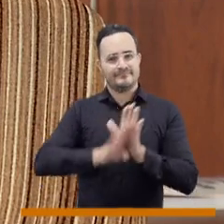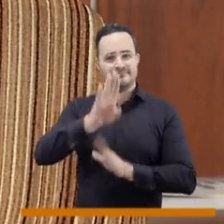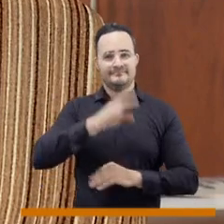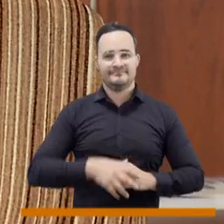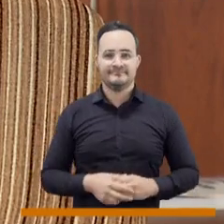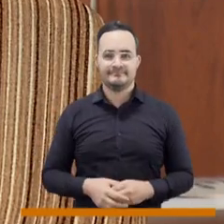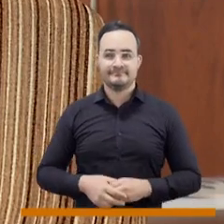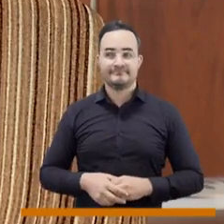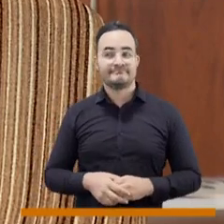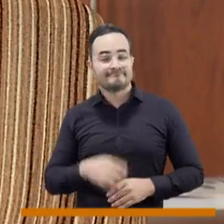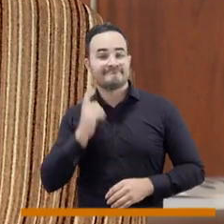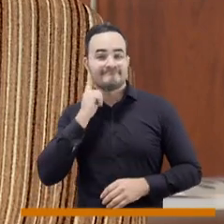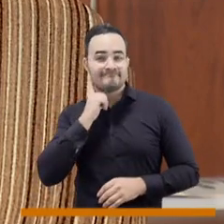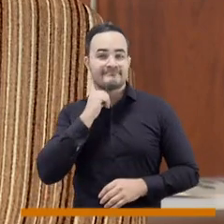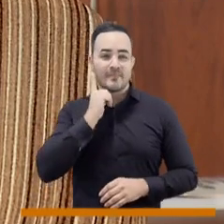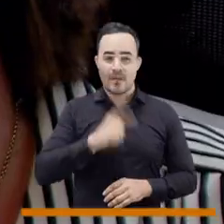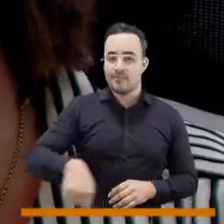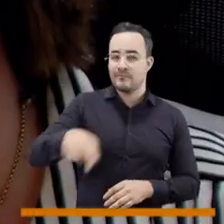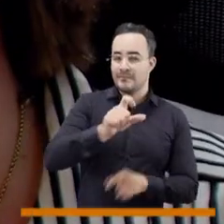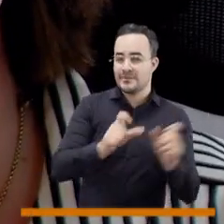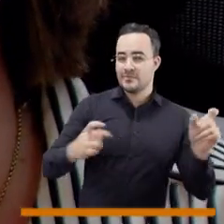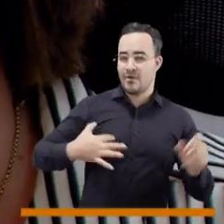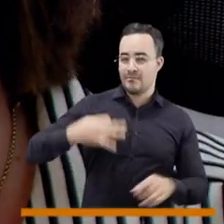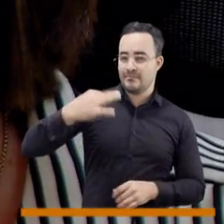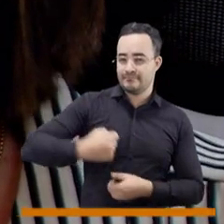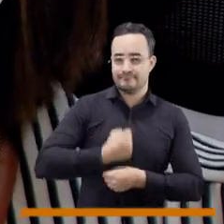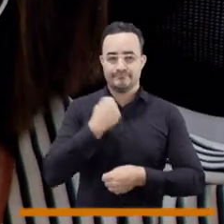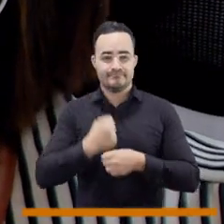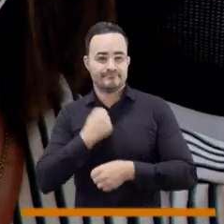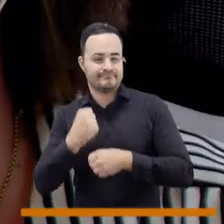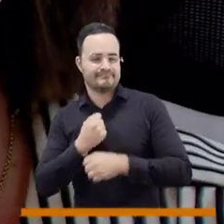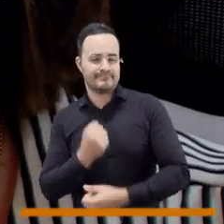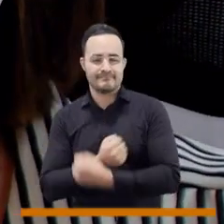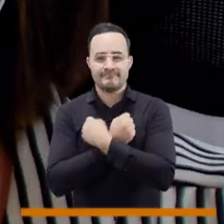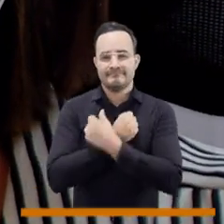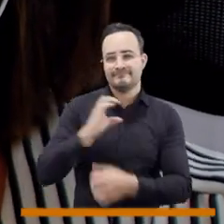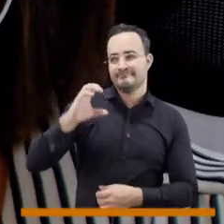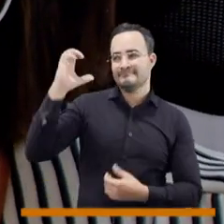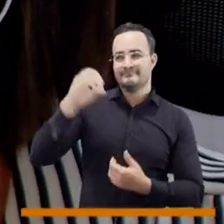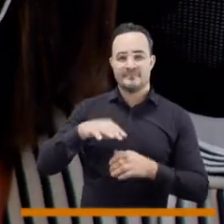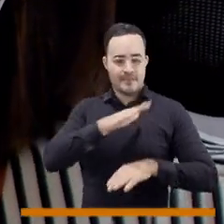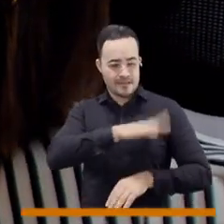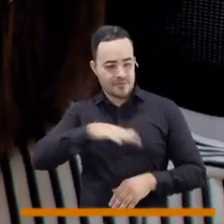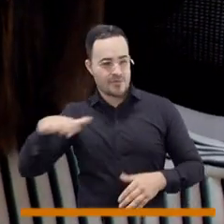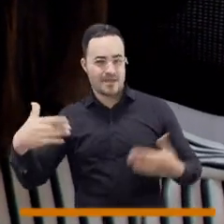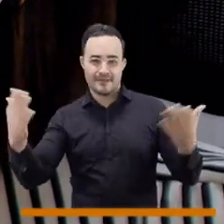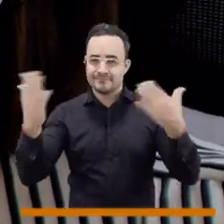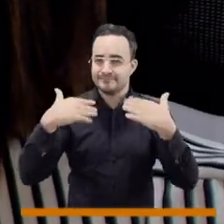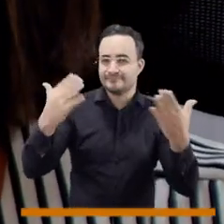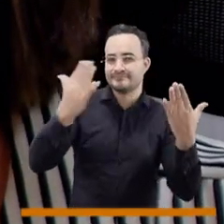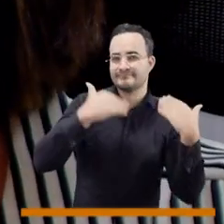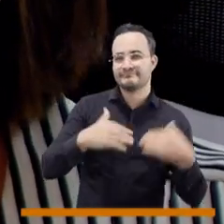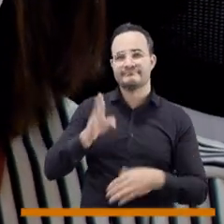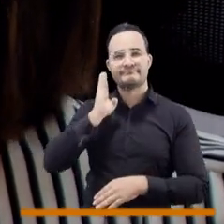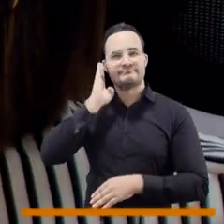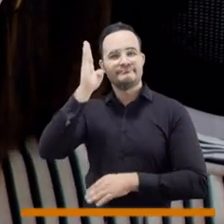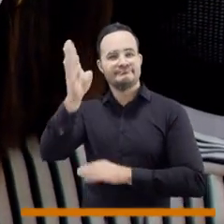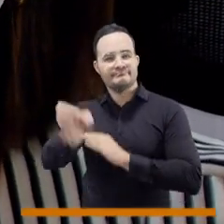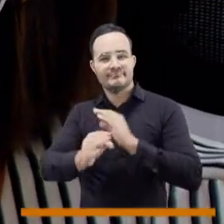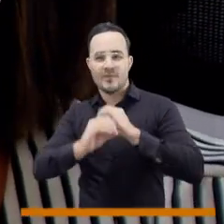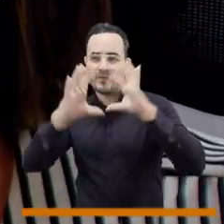ciudad sea un mejor lugar para vivir. Hombres honestos que trabajan con tesón, ama Colombia,